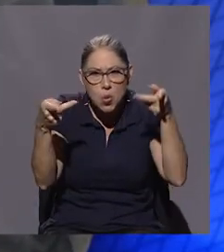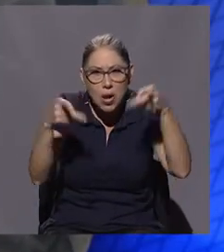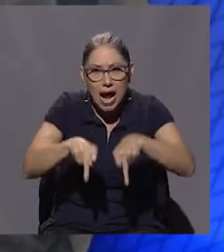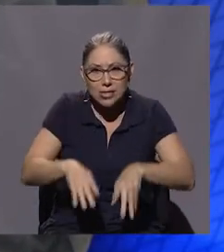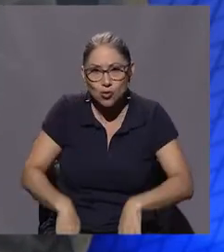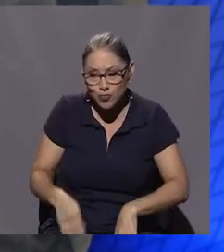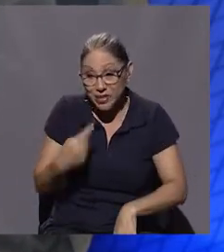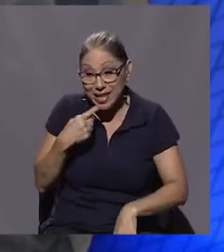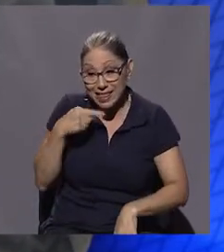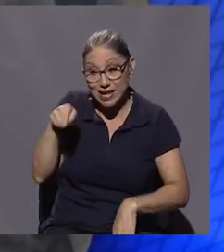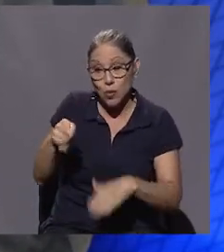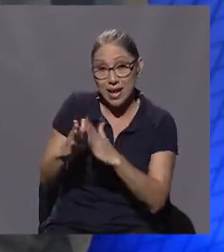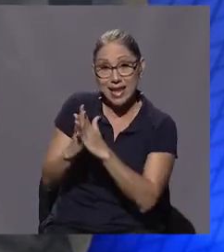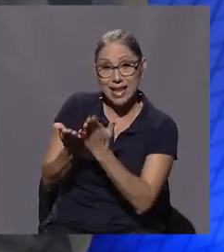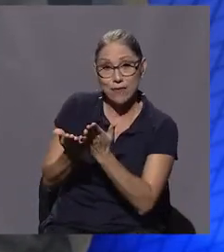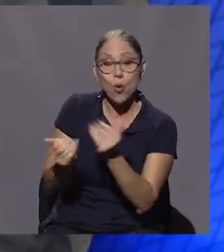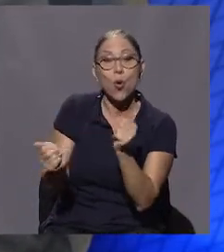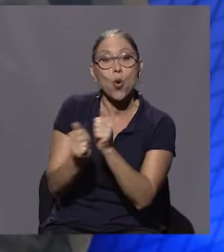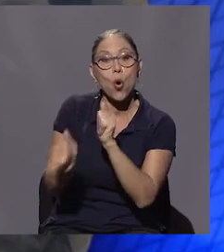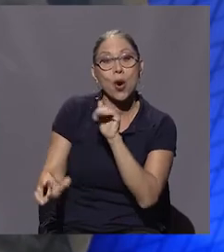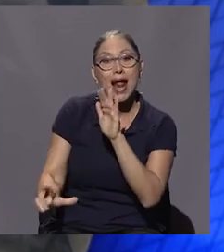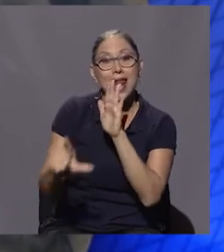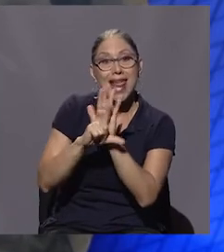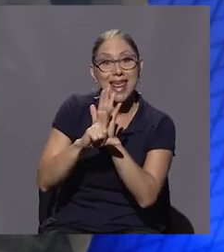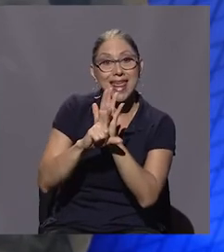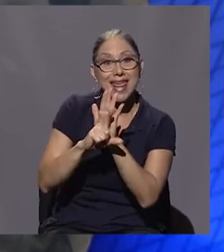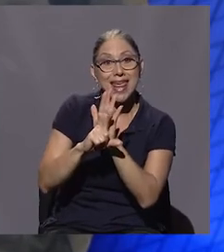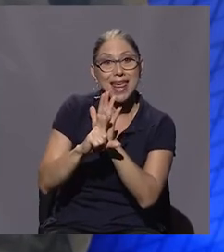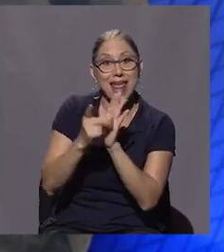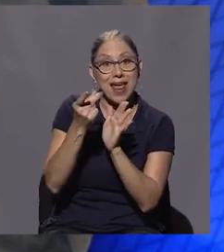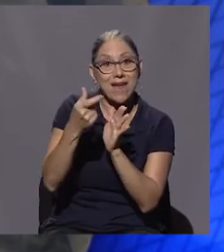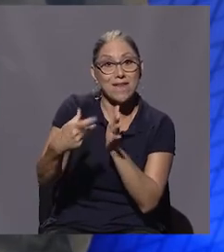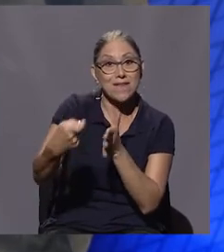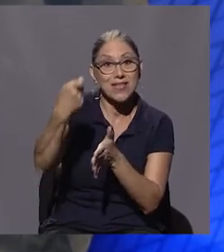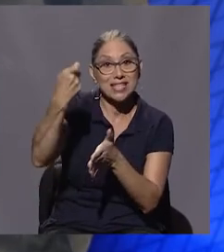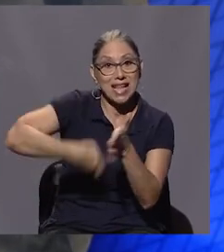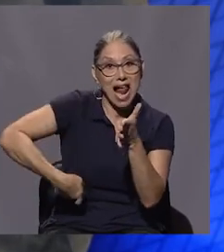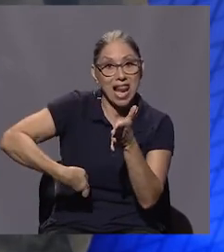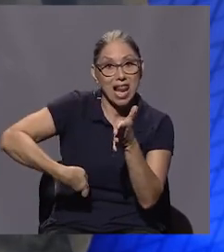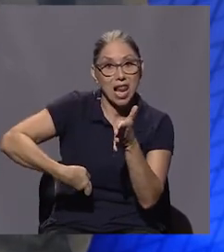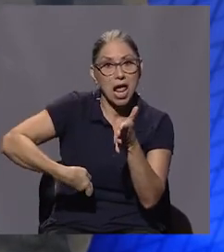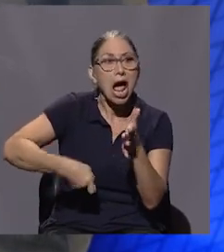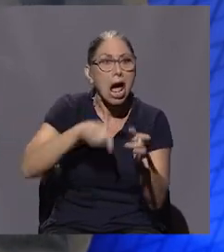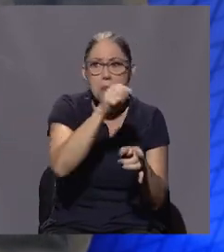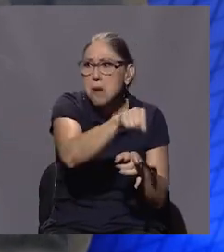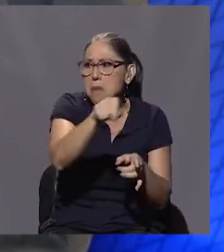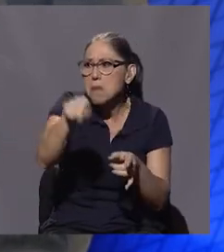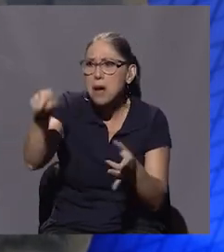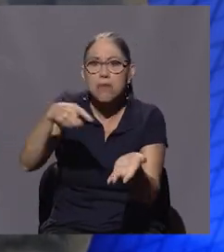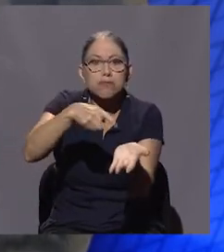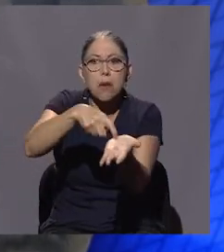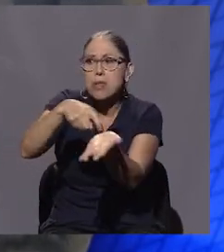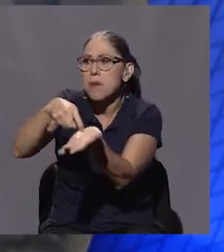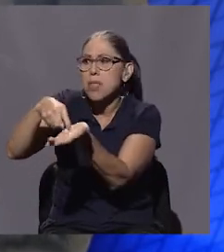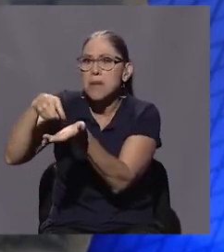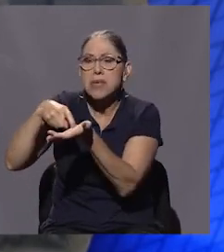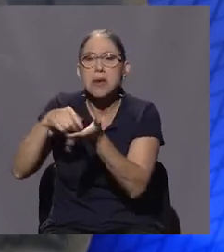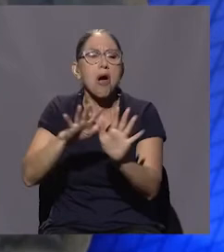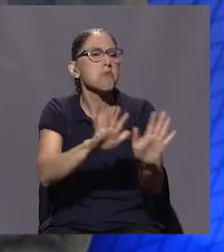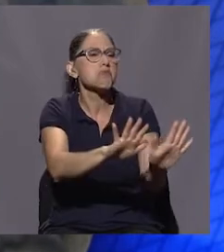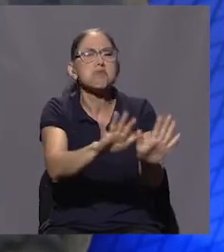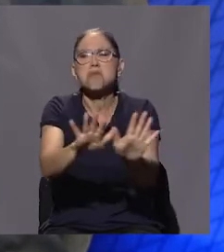un par de casos lo cito en el libro, de que con la ley fiscal se cedió la amnistía y les perdonaron